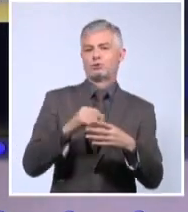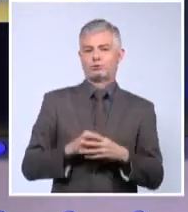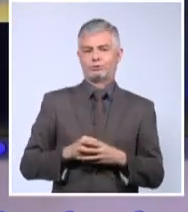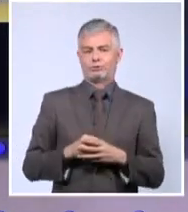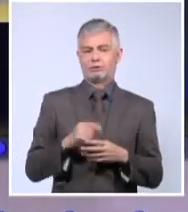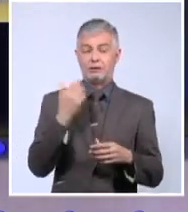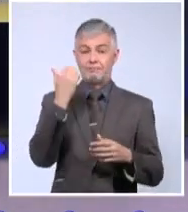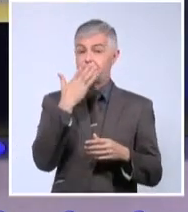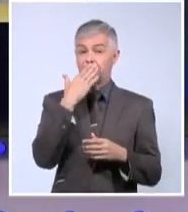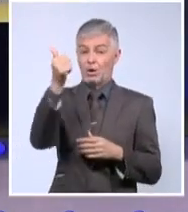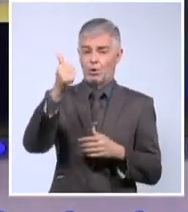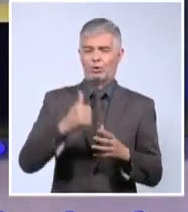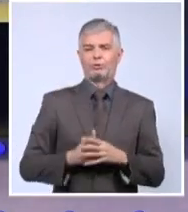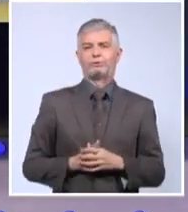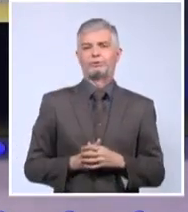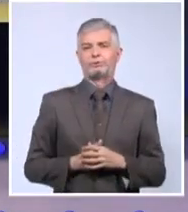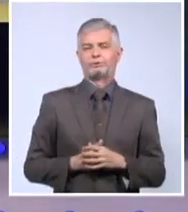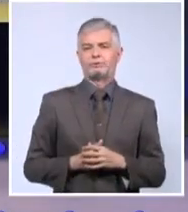Decía...